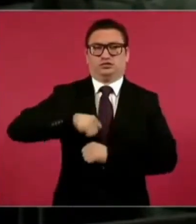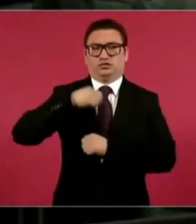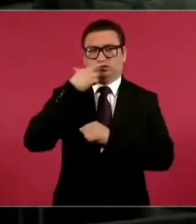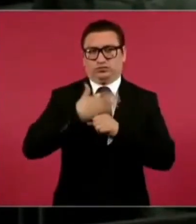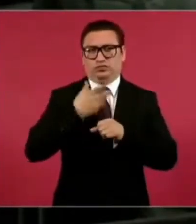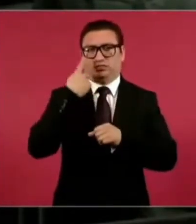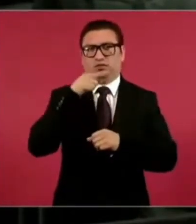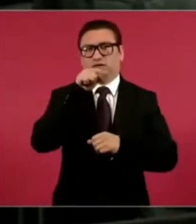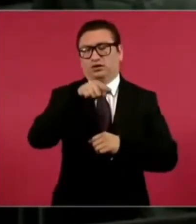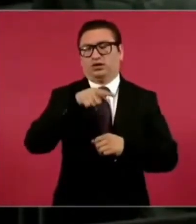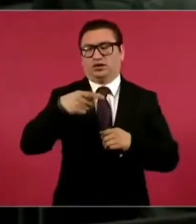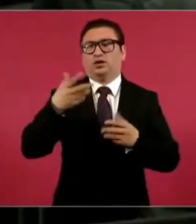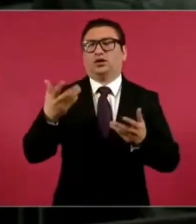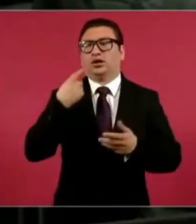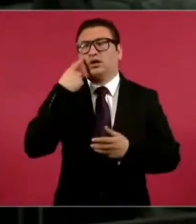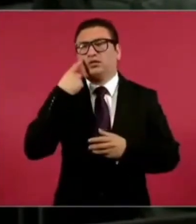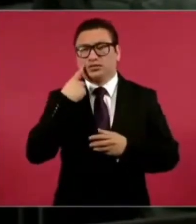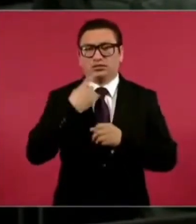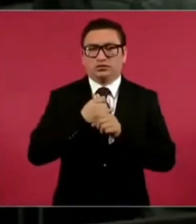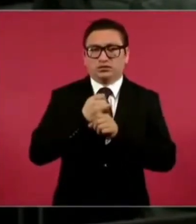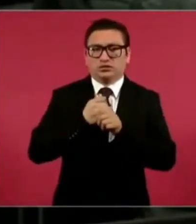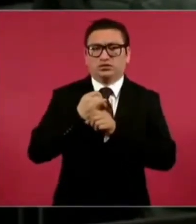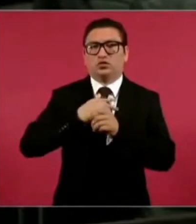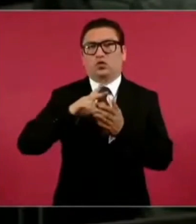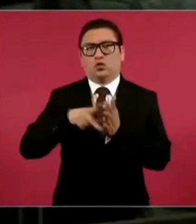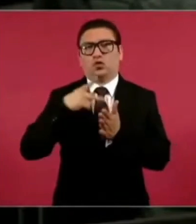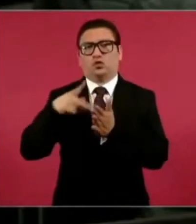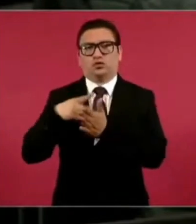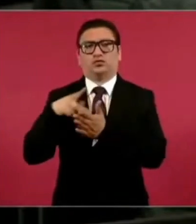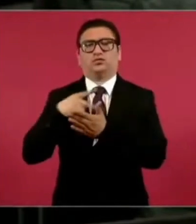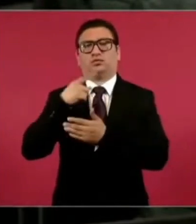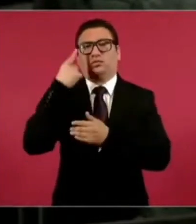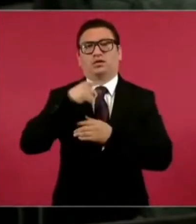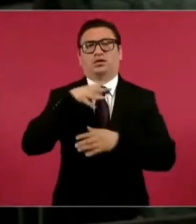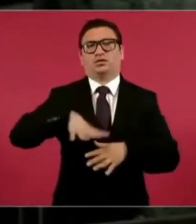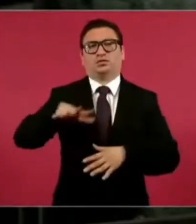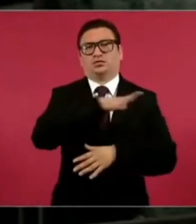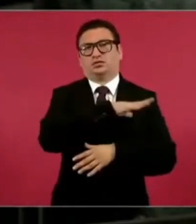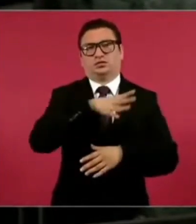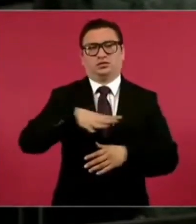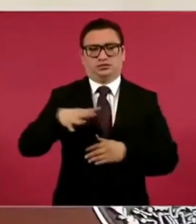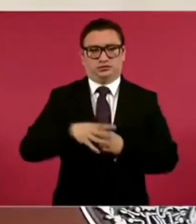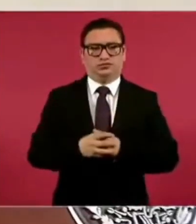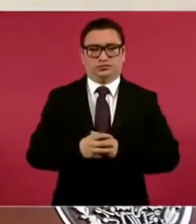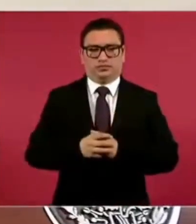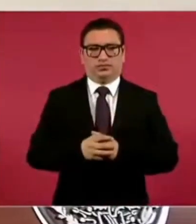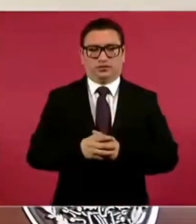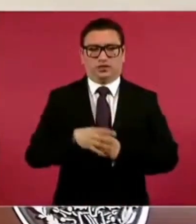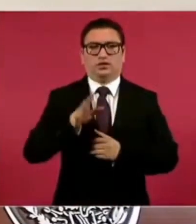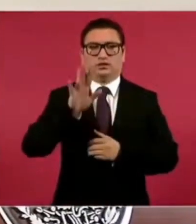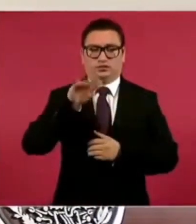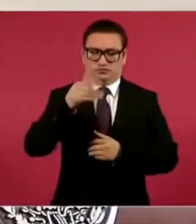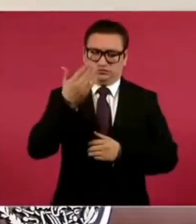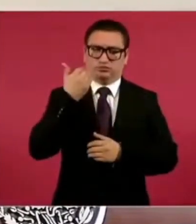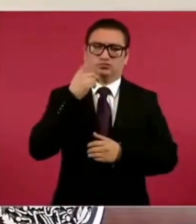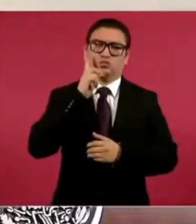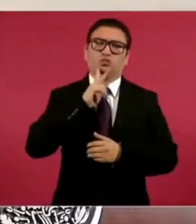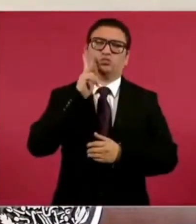se comience a ver ese tipo de cosas y que no se repita, para que no sea la generalidad, porque hasta donde sabemos que no que las presenten las pruebas,